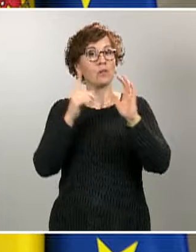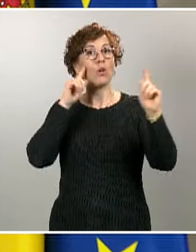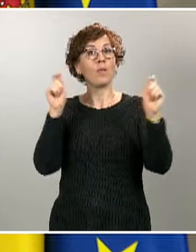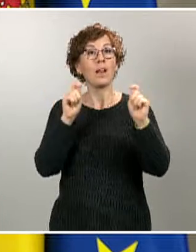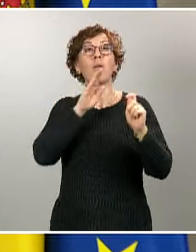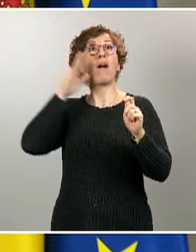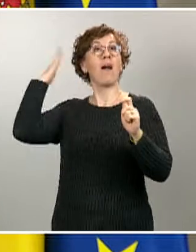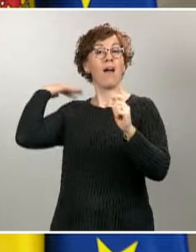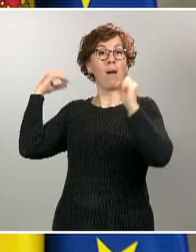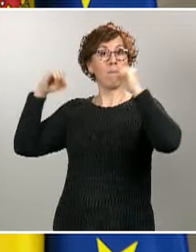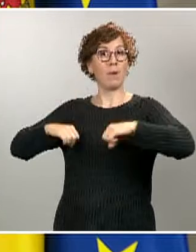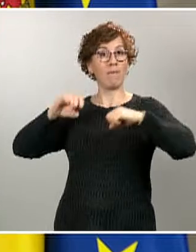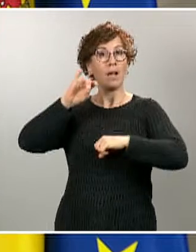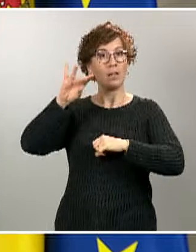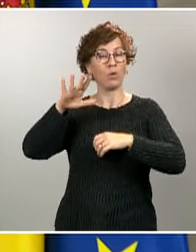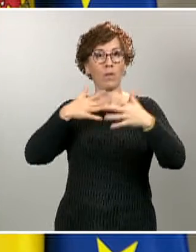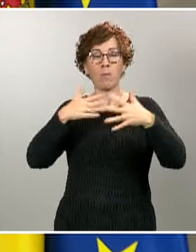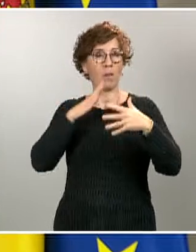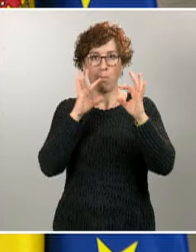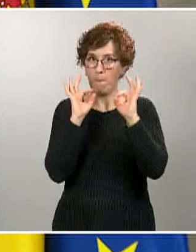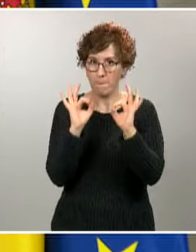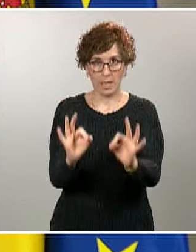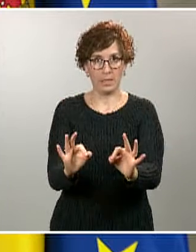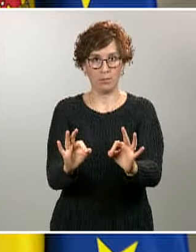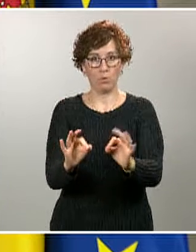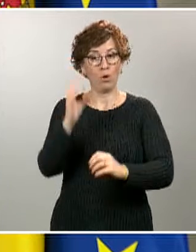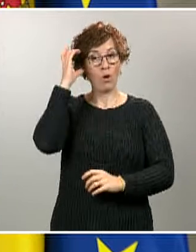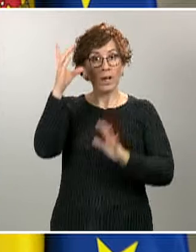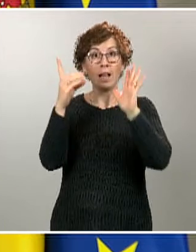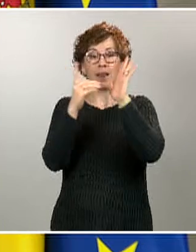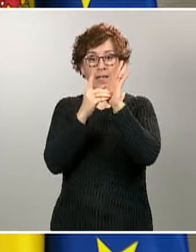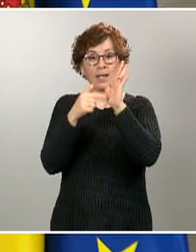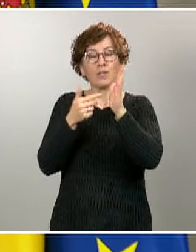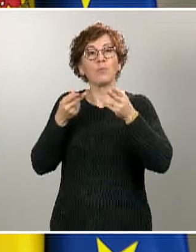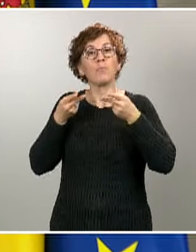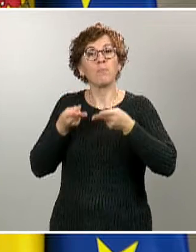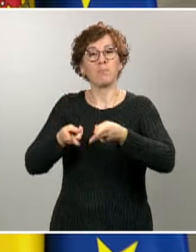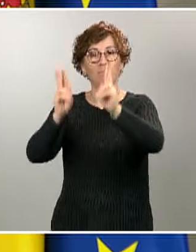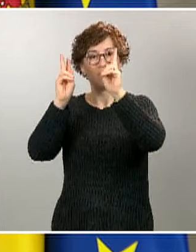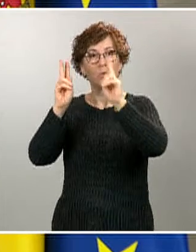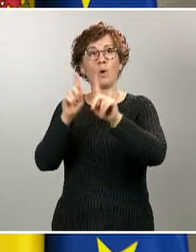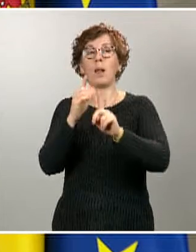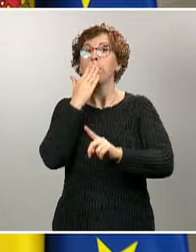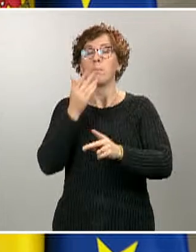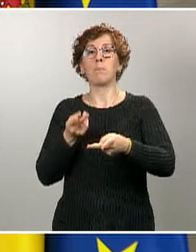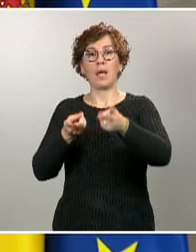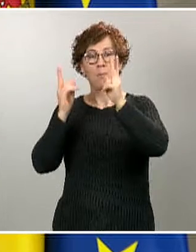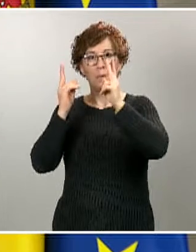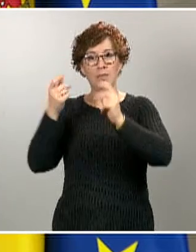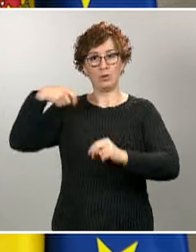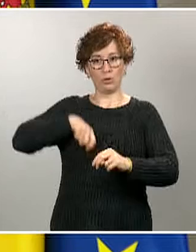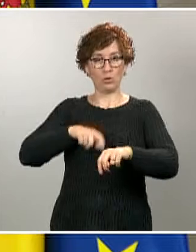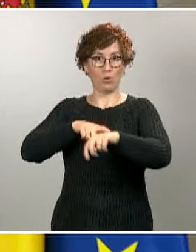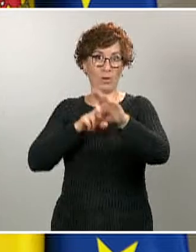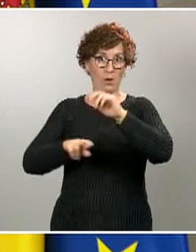día 14 de marzo. El Real Decreto, que establecía un permiso obligatorio, retribuible y recuperable para los trabajadores por cuenta ajena,